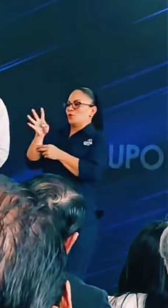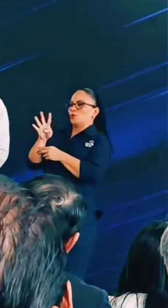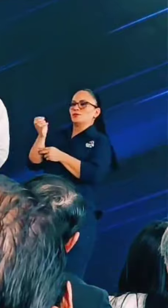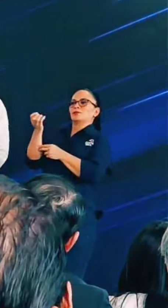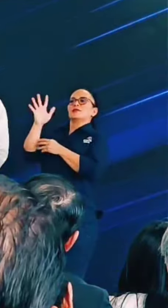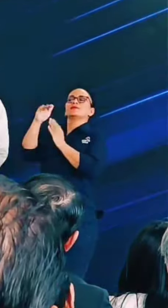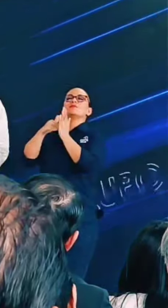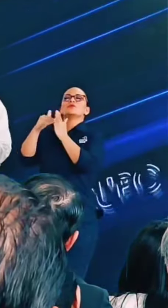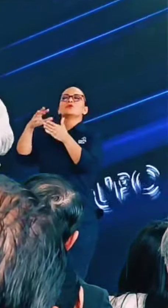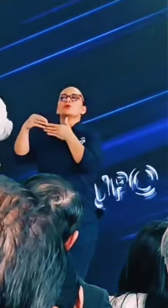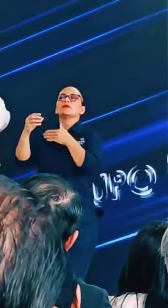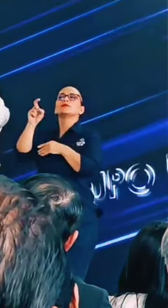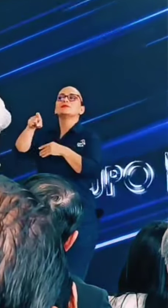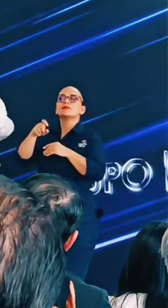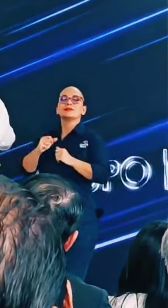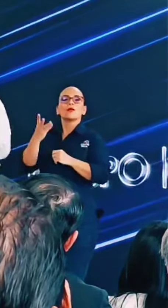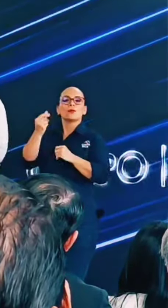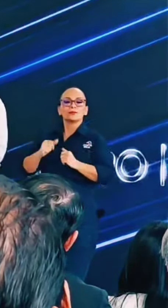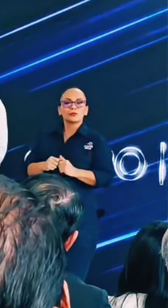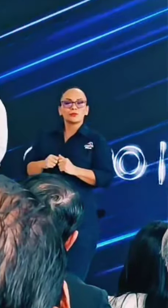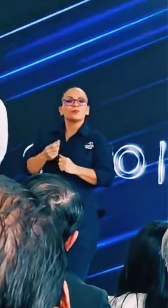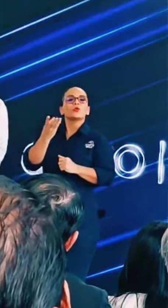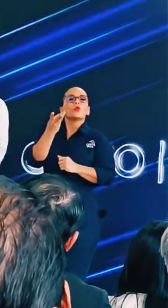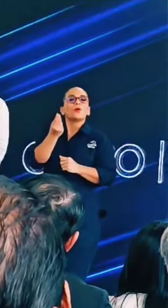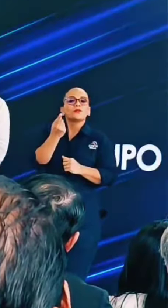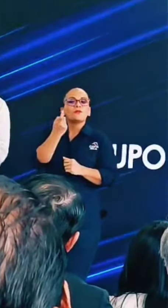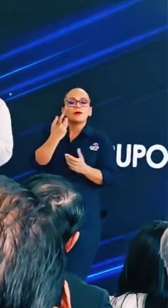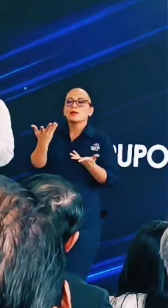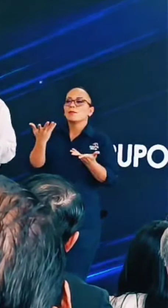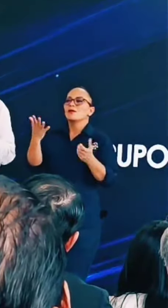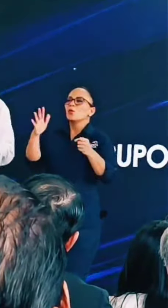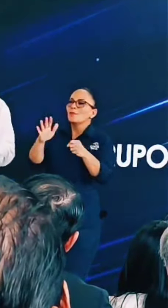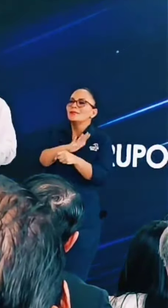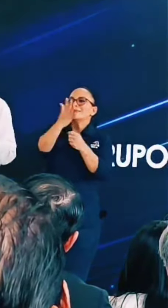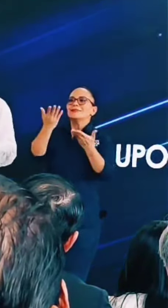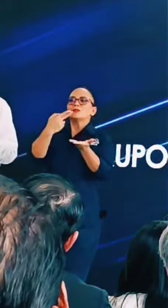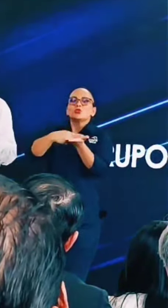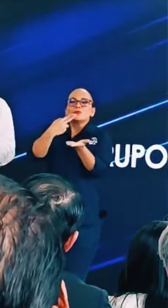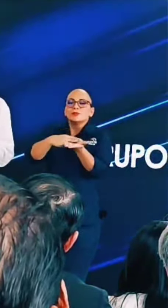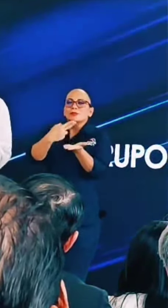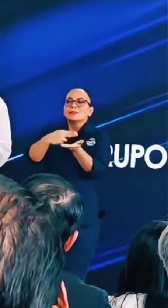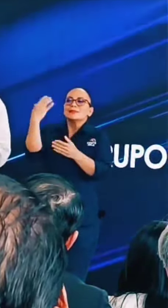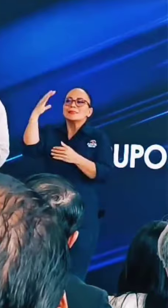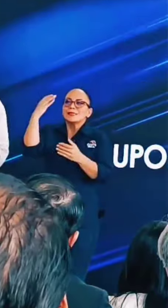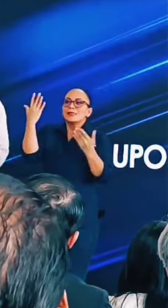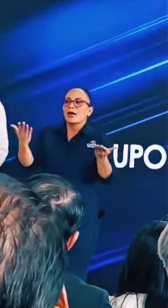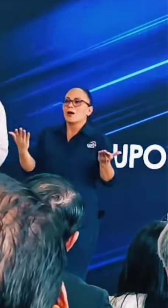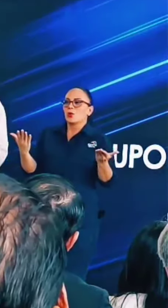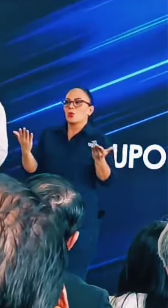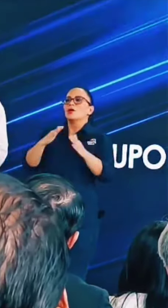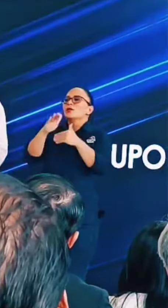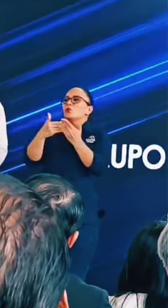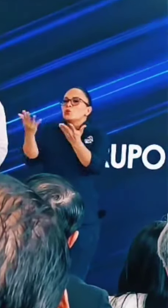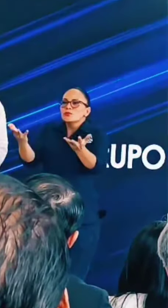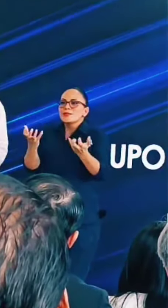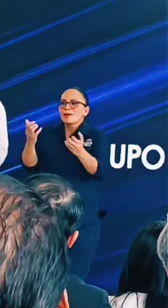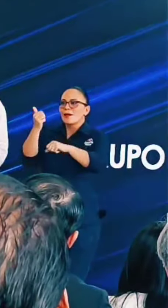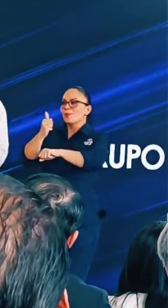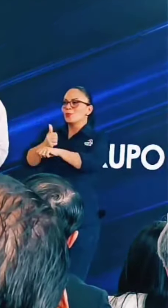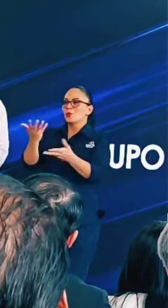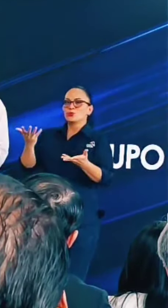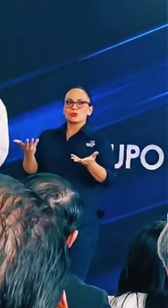15 millones de dólares ocupan? ¿Cuánto nos falta para completar el bendito hospital de Cartago que todos queremos?